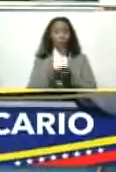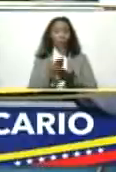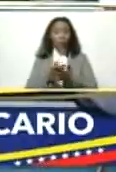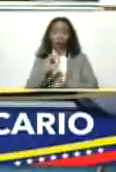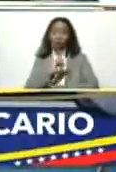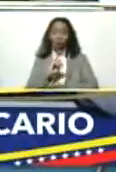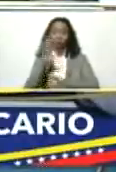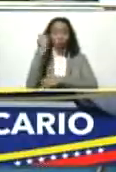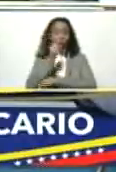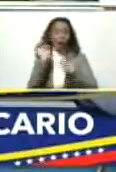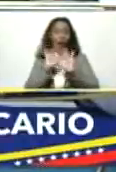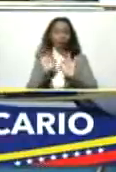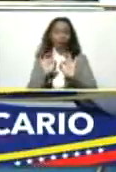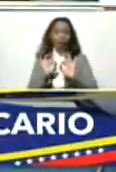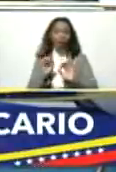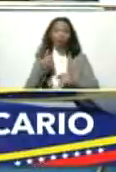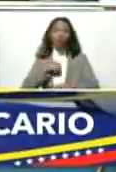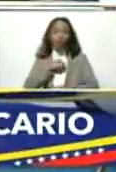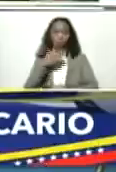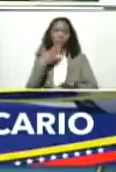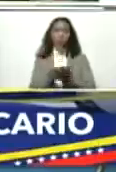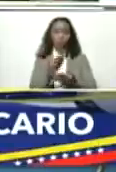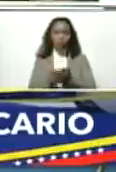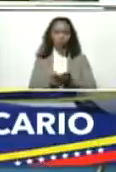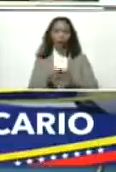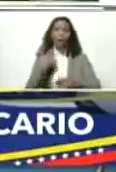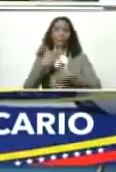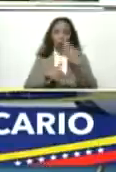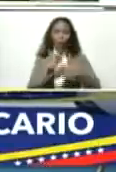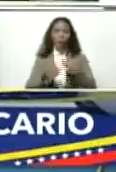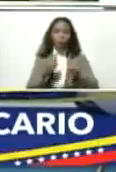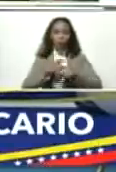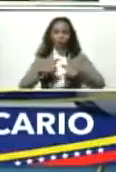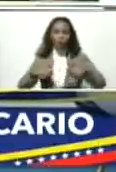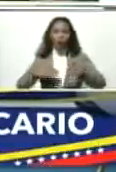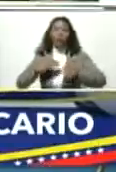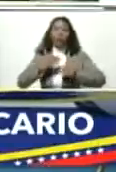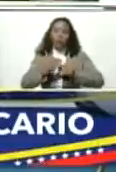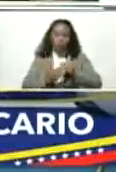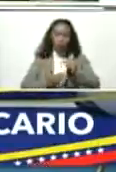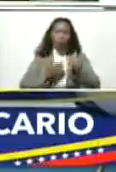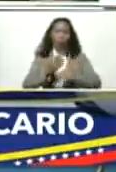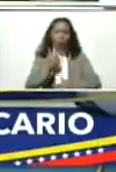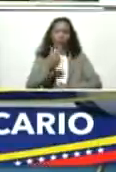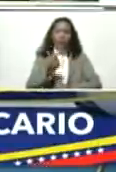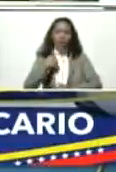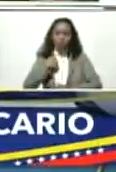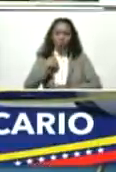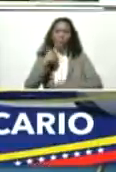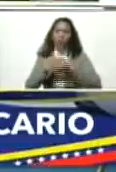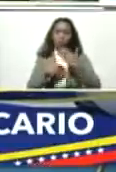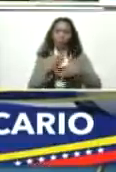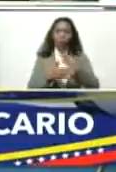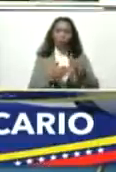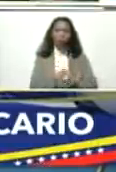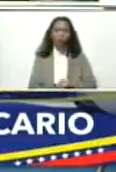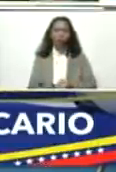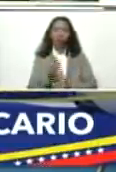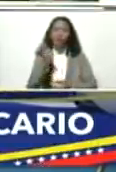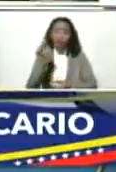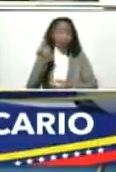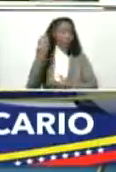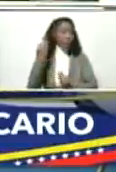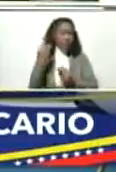nos lo hemos propuesto y lo vamos logrando pelo a pelo diría yo paso a paso poco a poco falta mucho